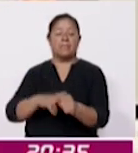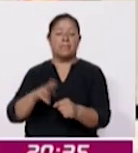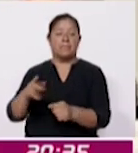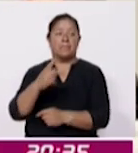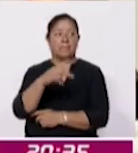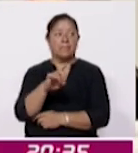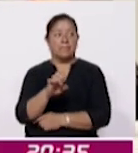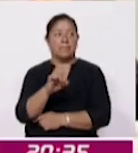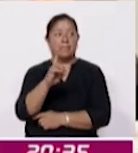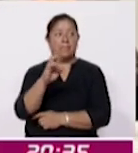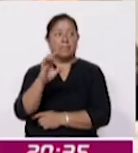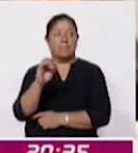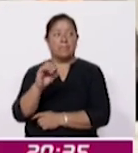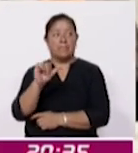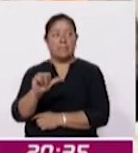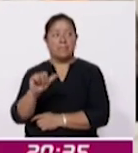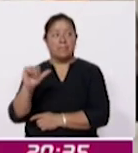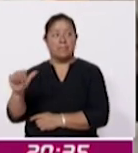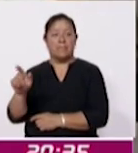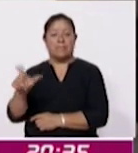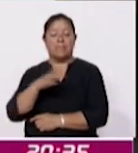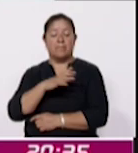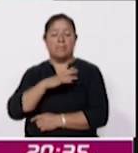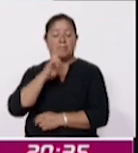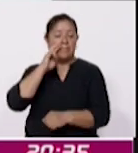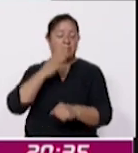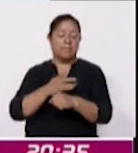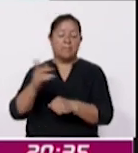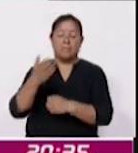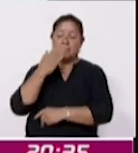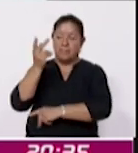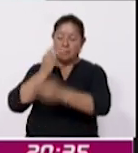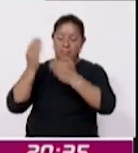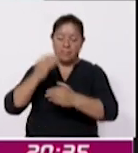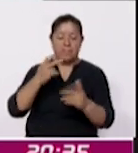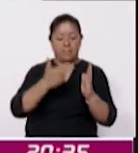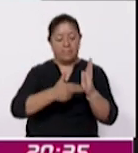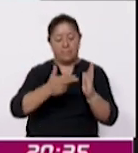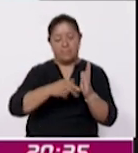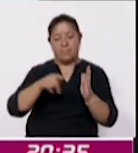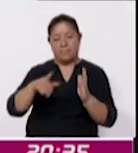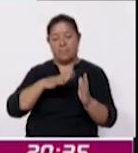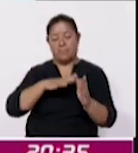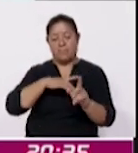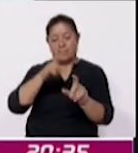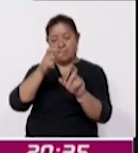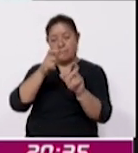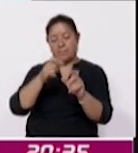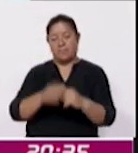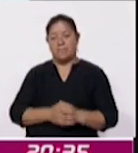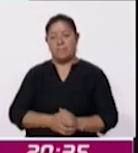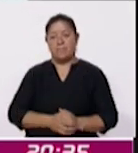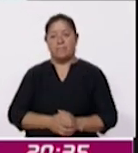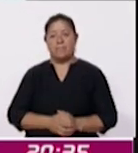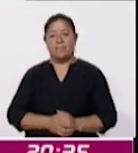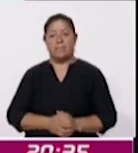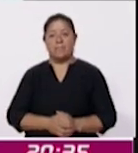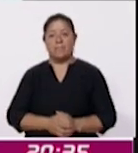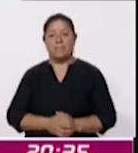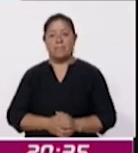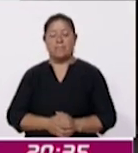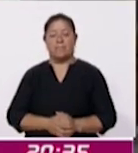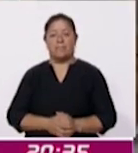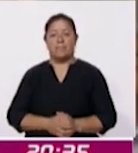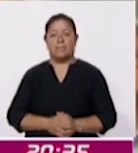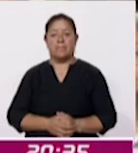fue el encargado de dar el mensaje de bienvenida al taller participativo de la hoja de ruta para la implementación de la